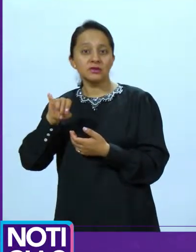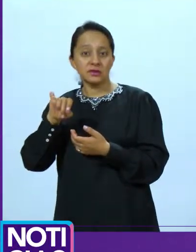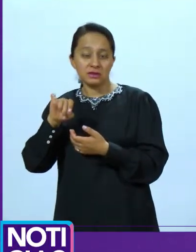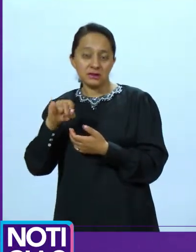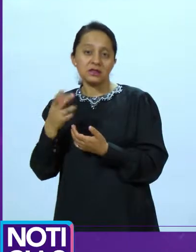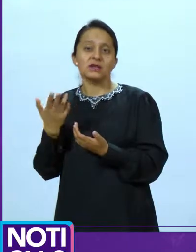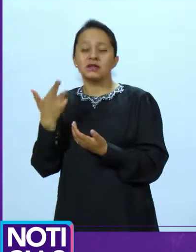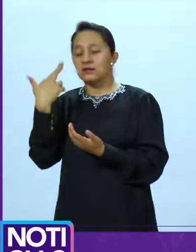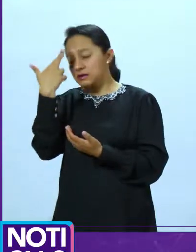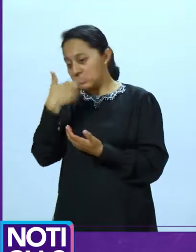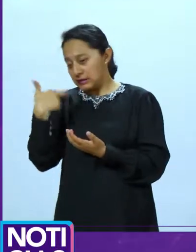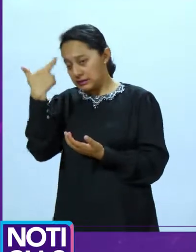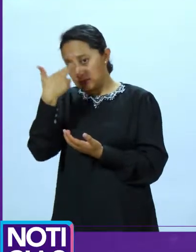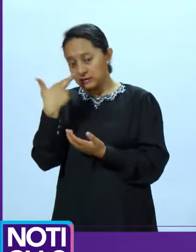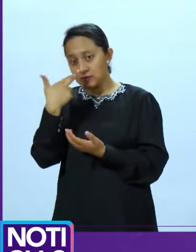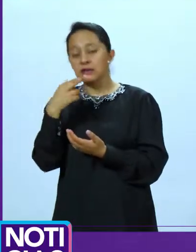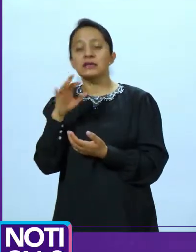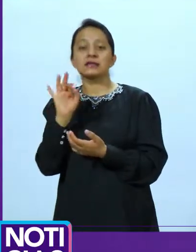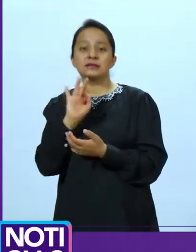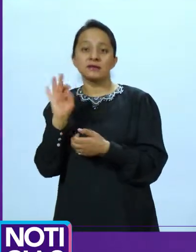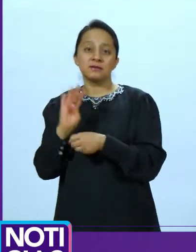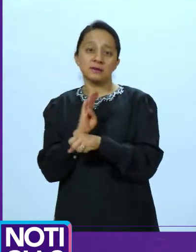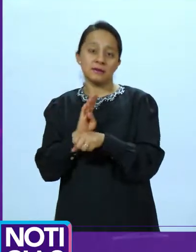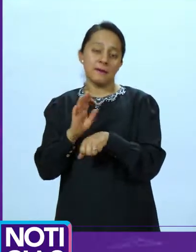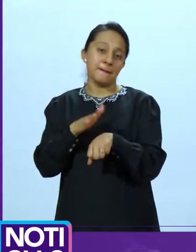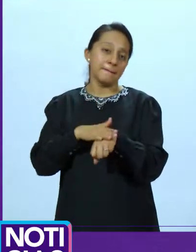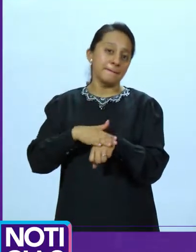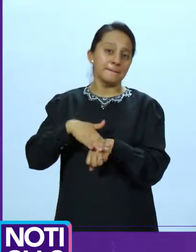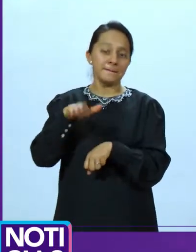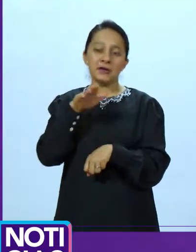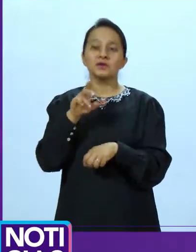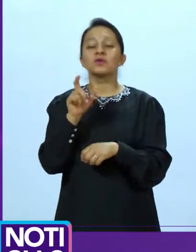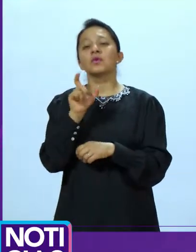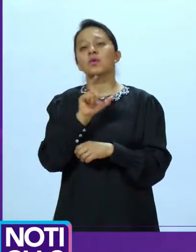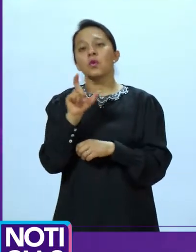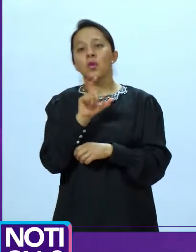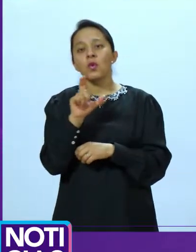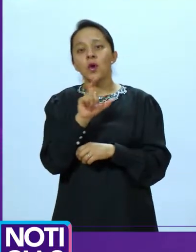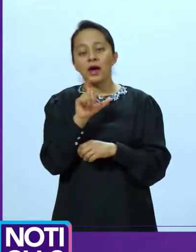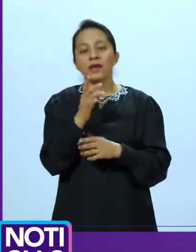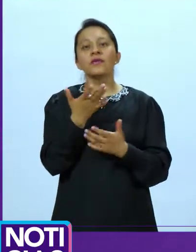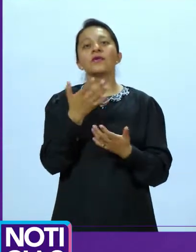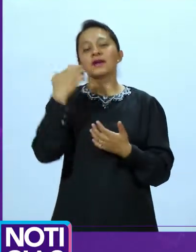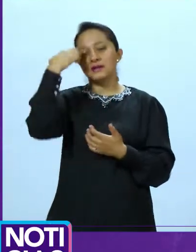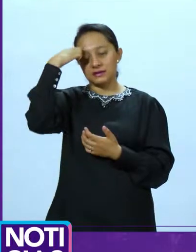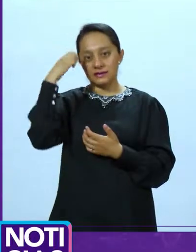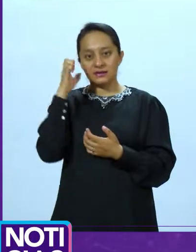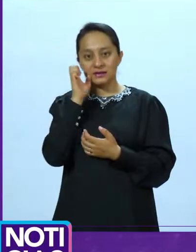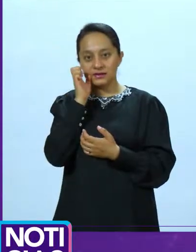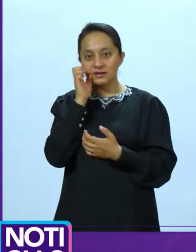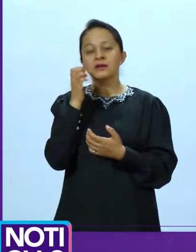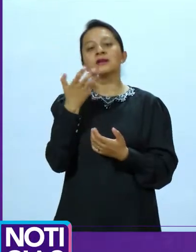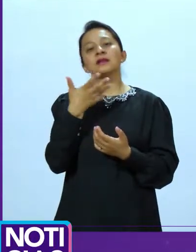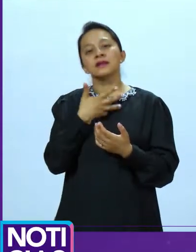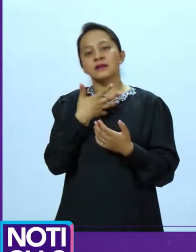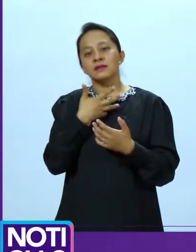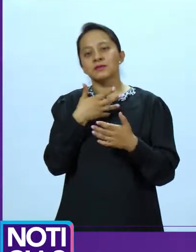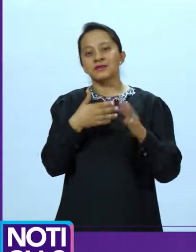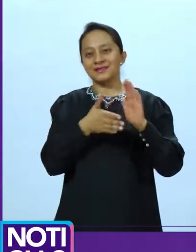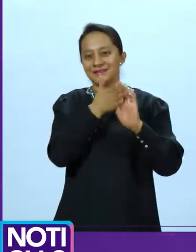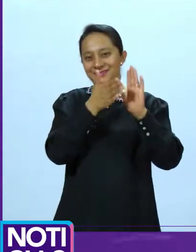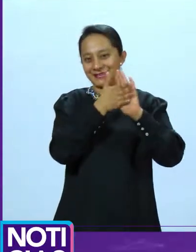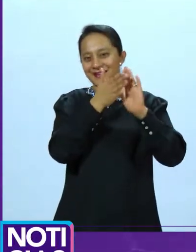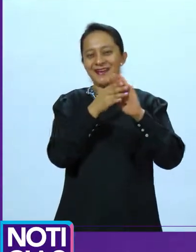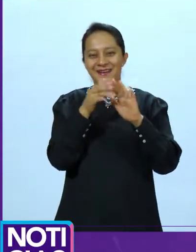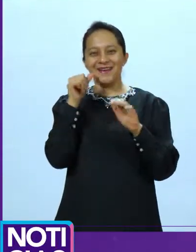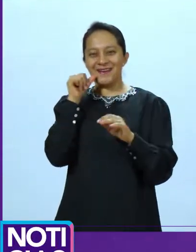si los beneficios pueden ser mayores y más cuando tengamos un estacionamiento como el que se